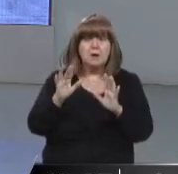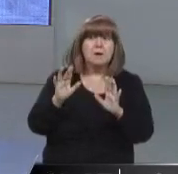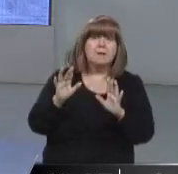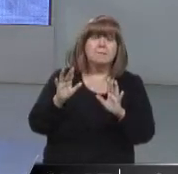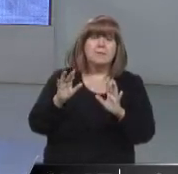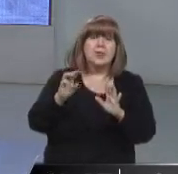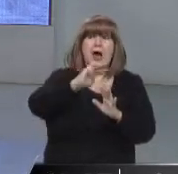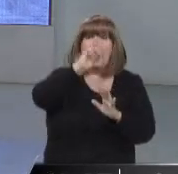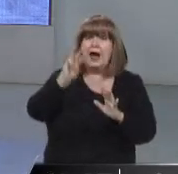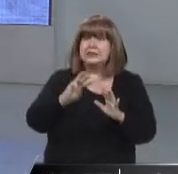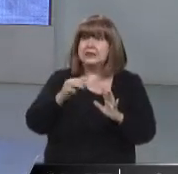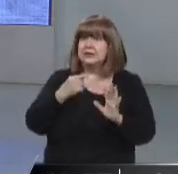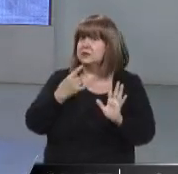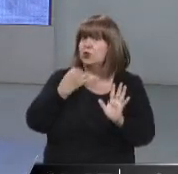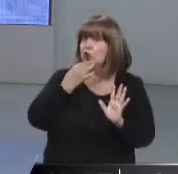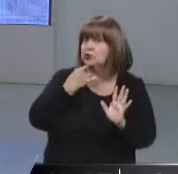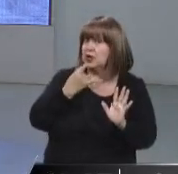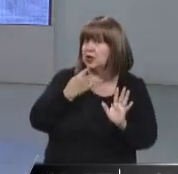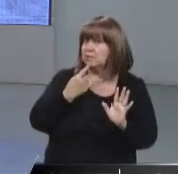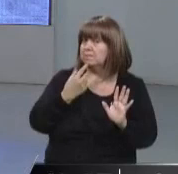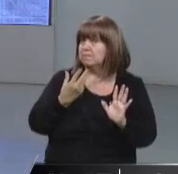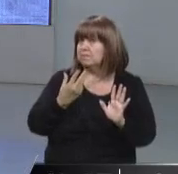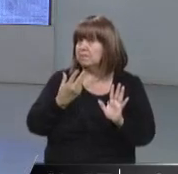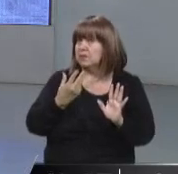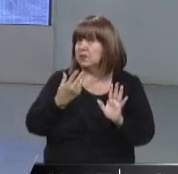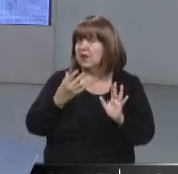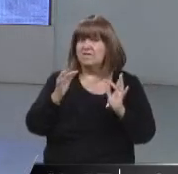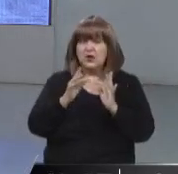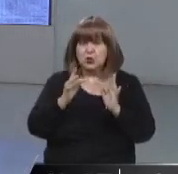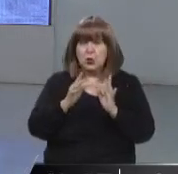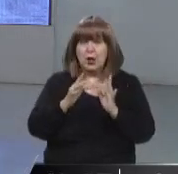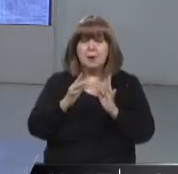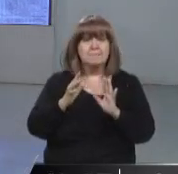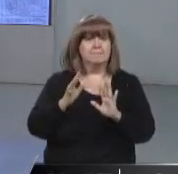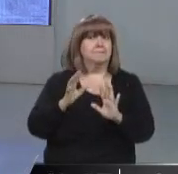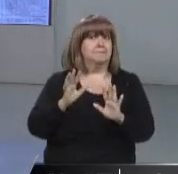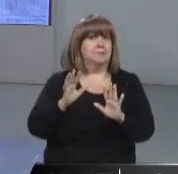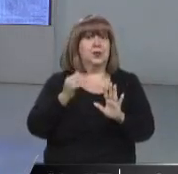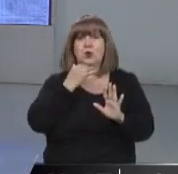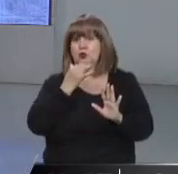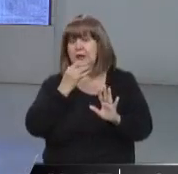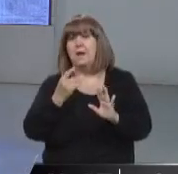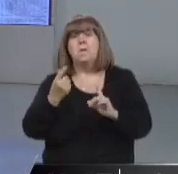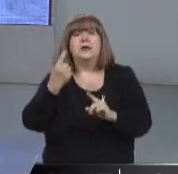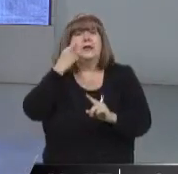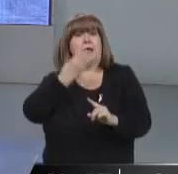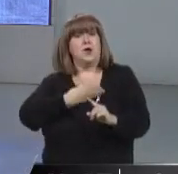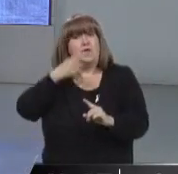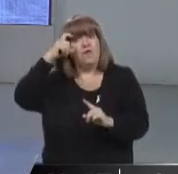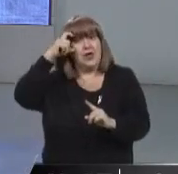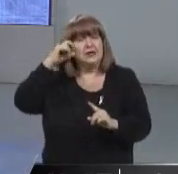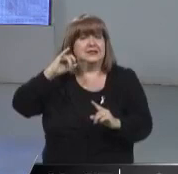Bueno, anses.gov.ar, yo no conozco estrictamente qué es lo que se va a poder hacer, salvo la carga que se hacía antes para los IFE, los distintos